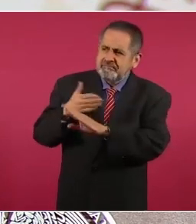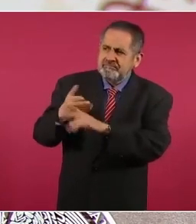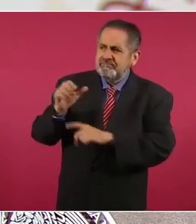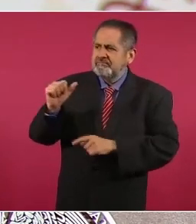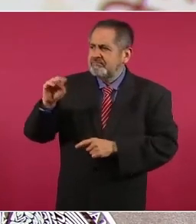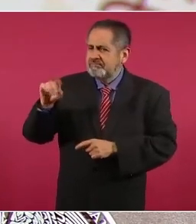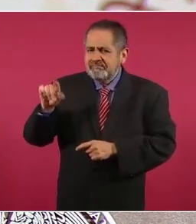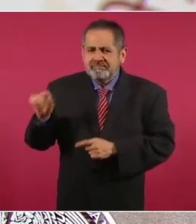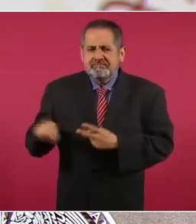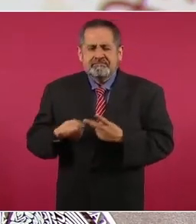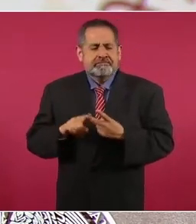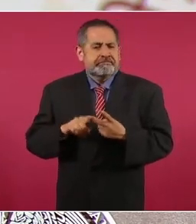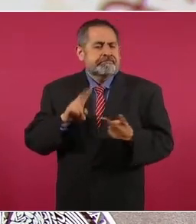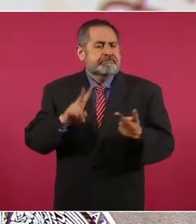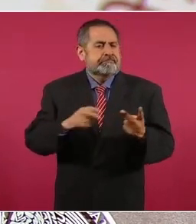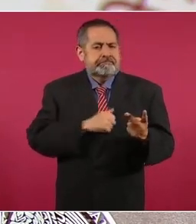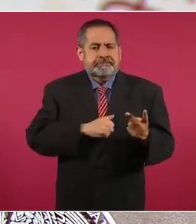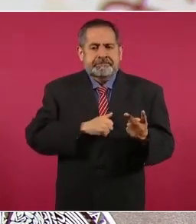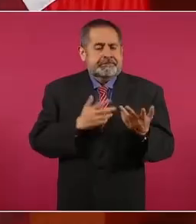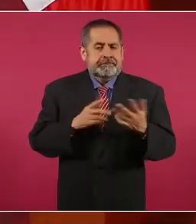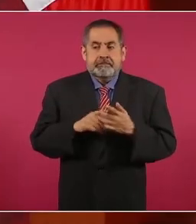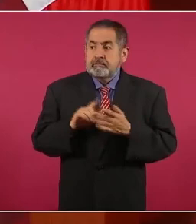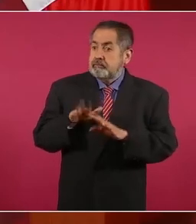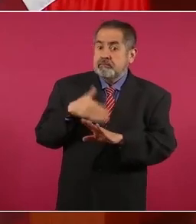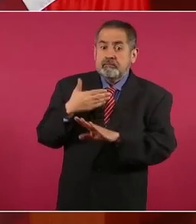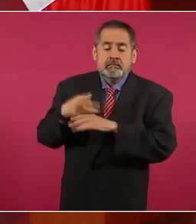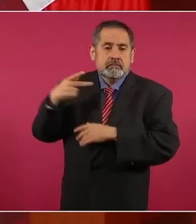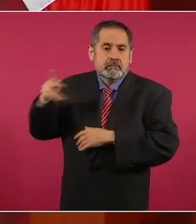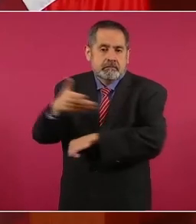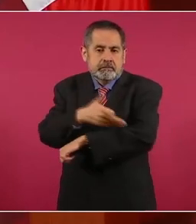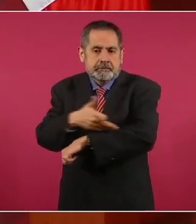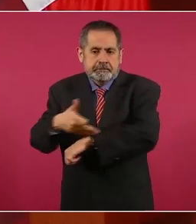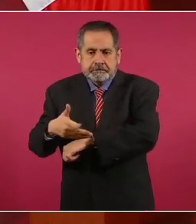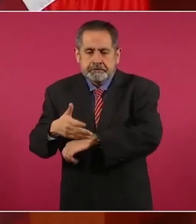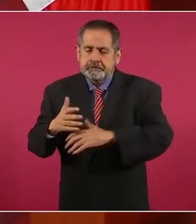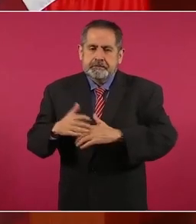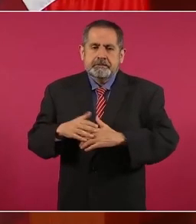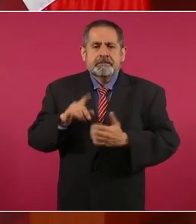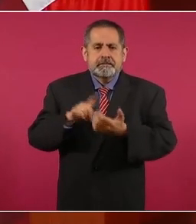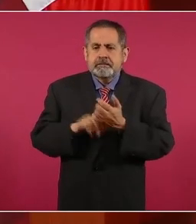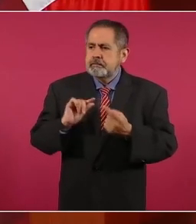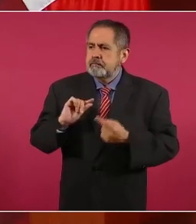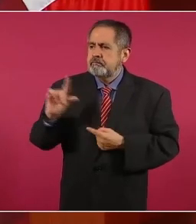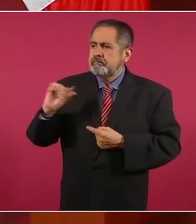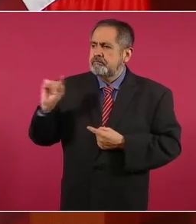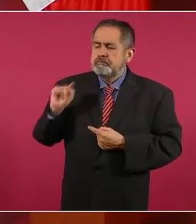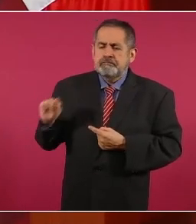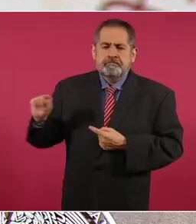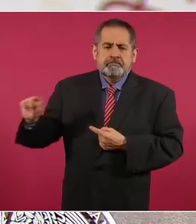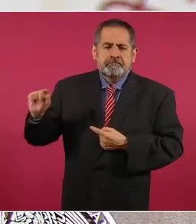y muy lamentablemente a su familia, pero también a funcionarios de su gobierno.